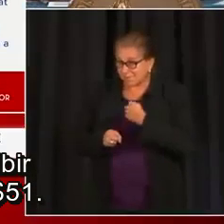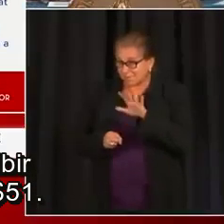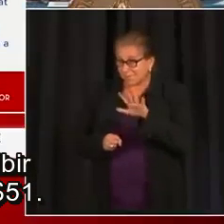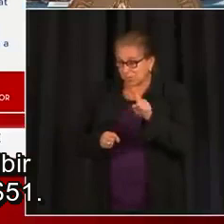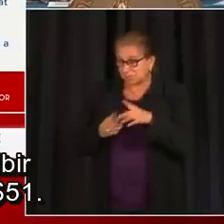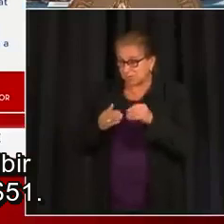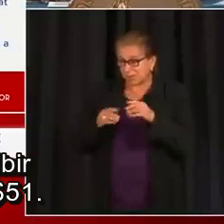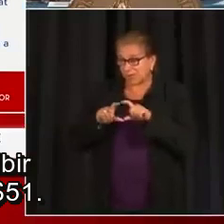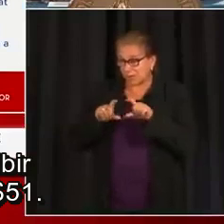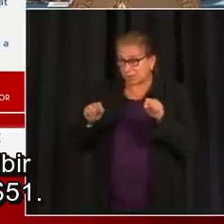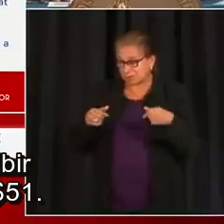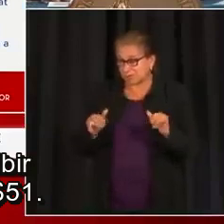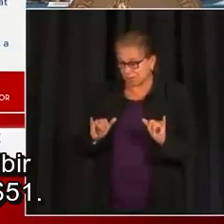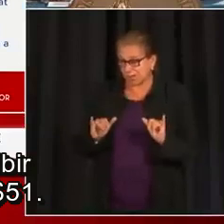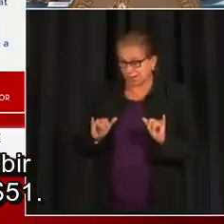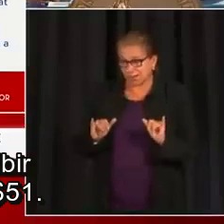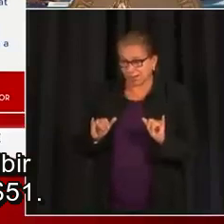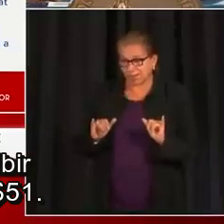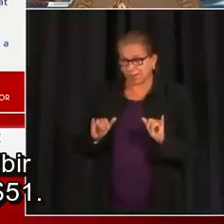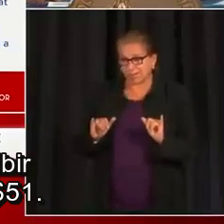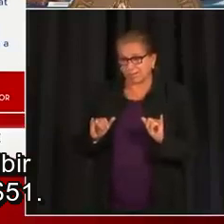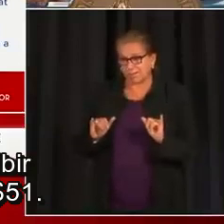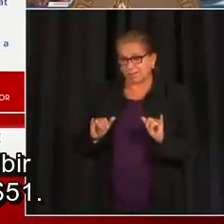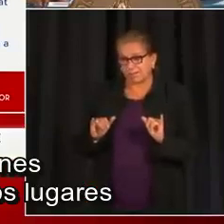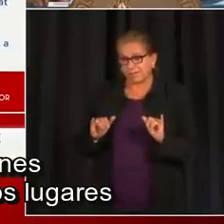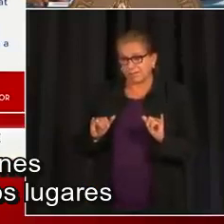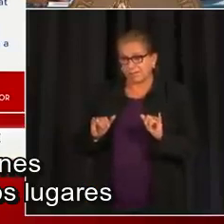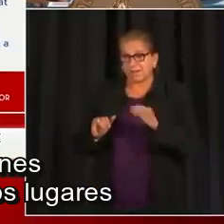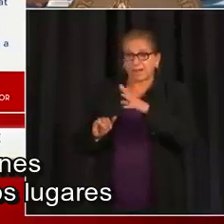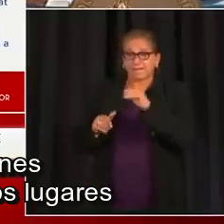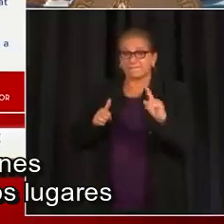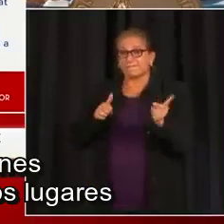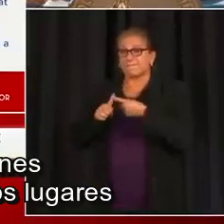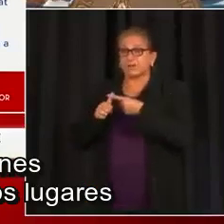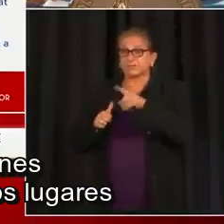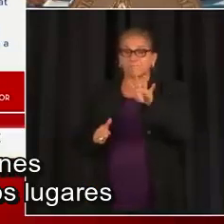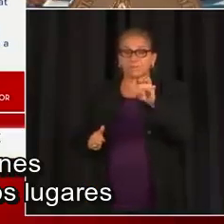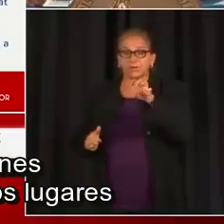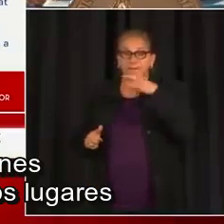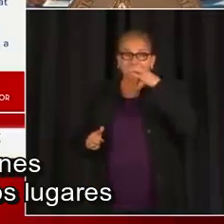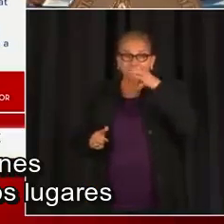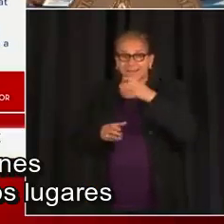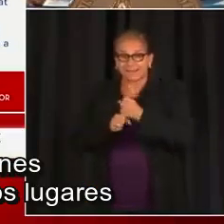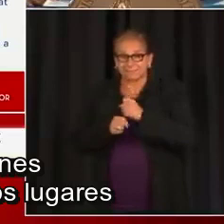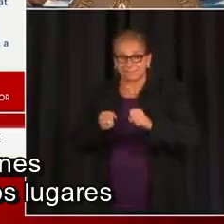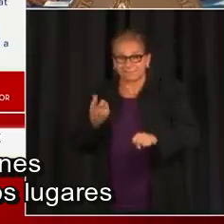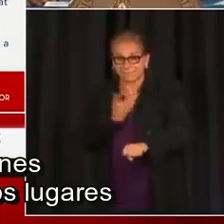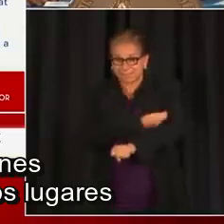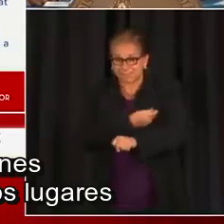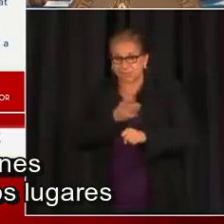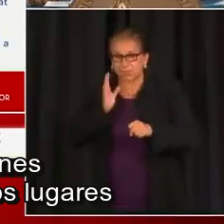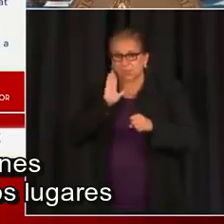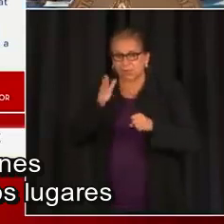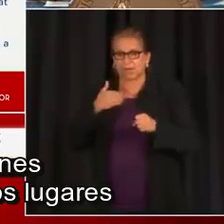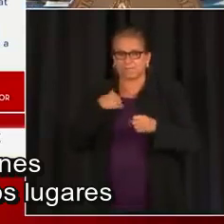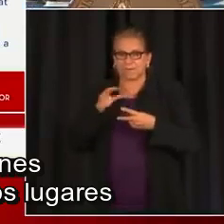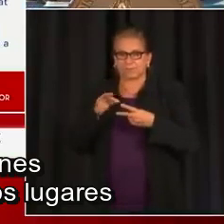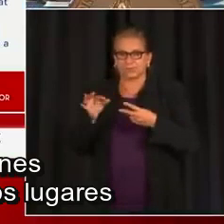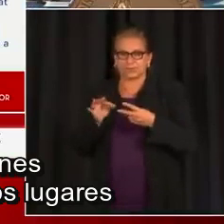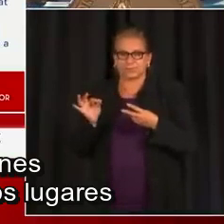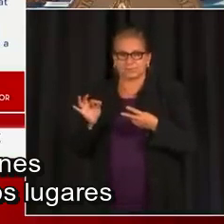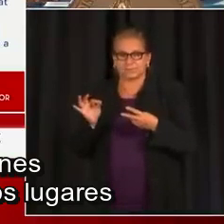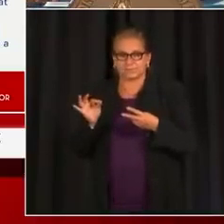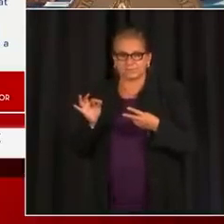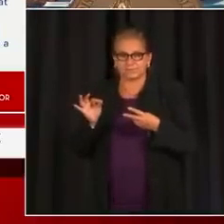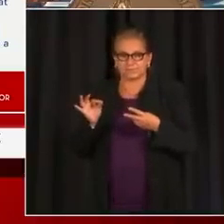recibir una tarjeta de regalo de visa, 51 dólares. Y además, los primeros 400 jóvenes que se vacunen en cada uno